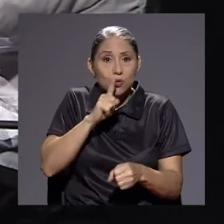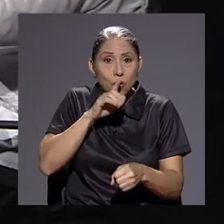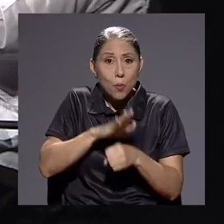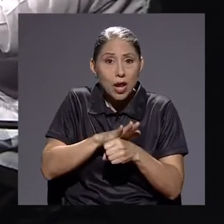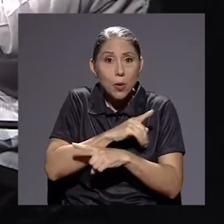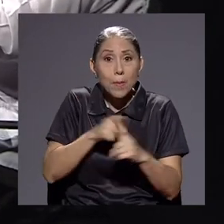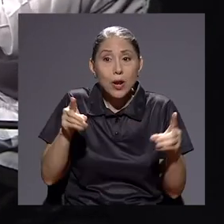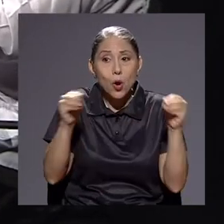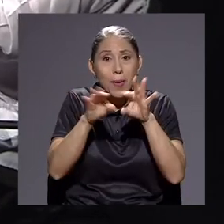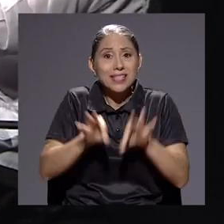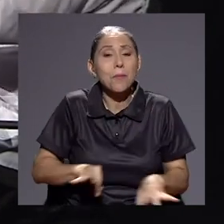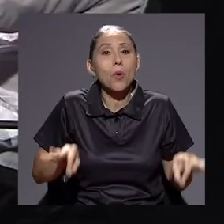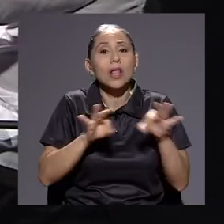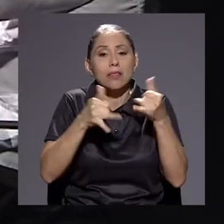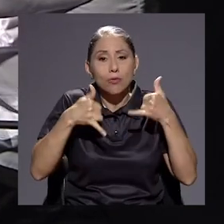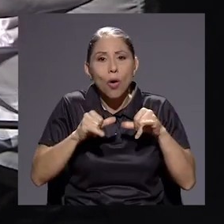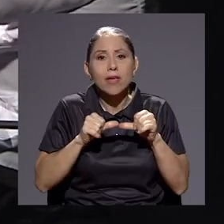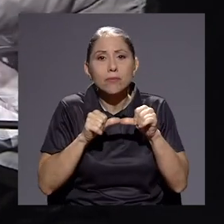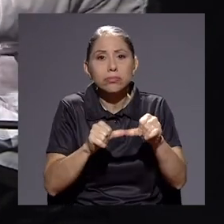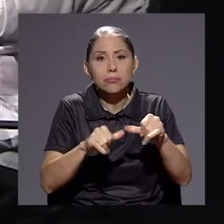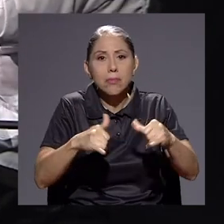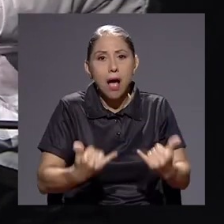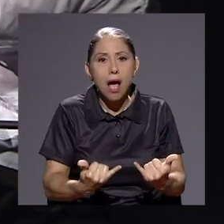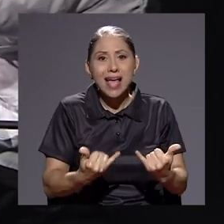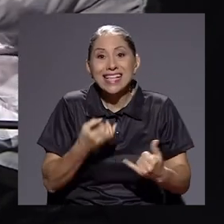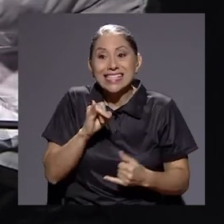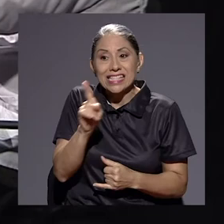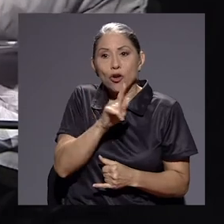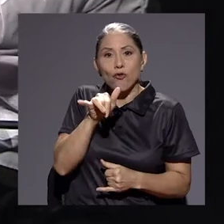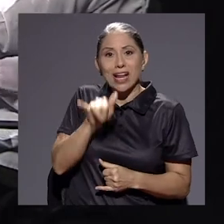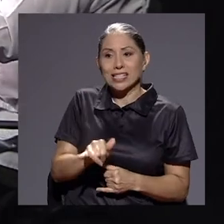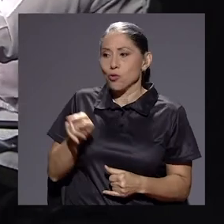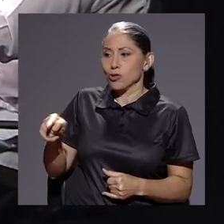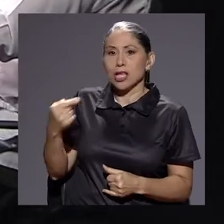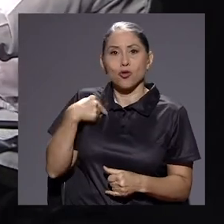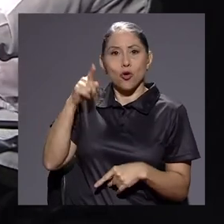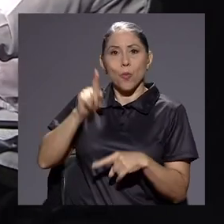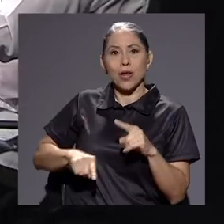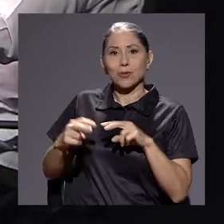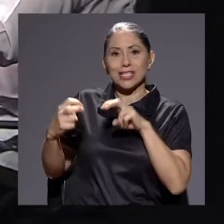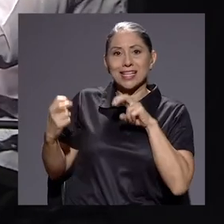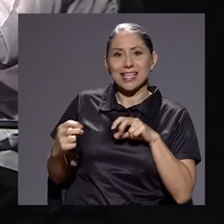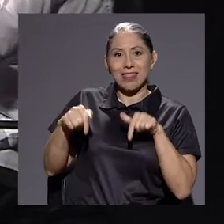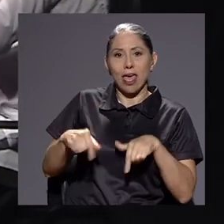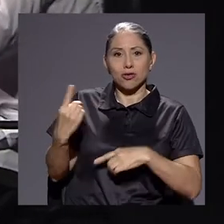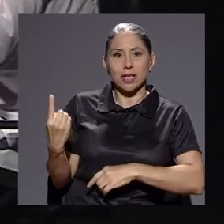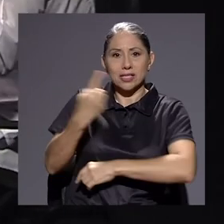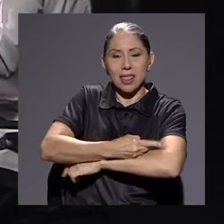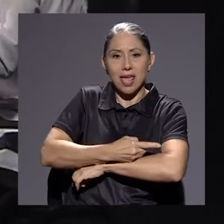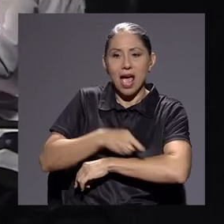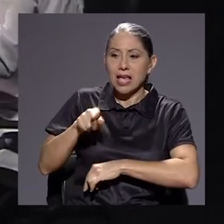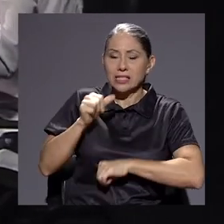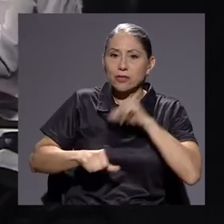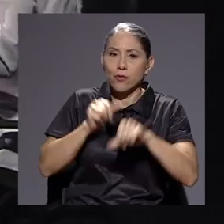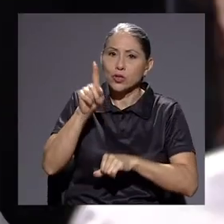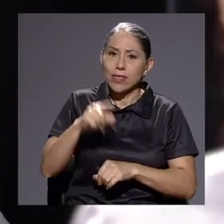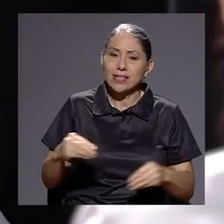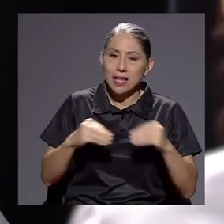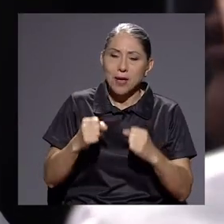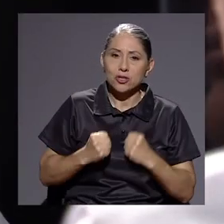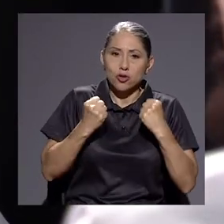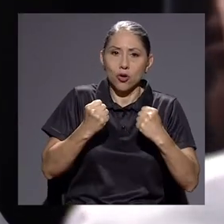importantes se conservan. Si no, no estaríamos usted y yo aquí sentados en este día. Entonces, ese esfuerzo tiene que ser mayor.